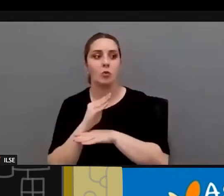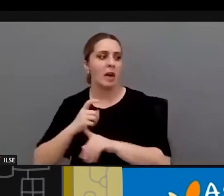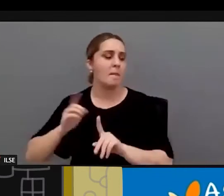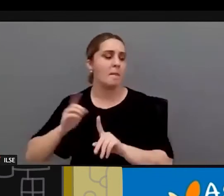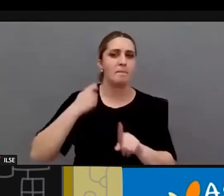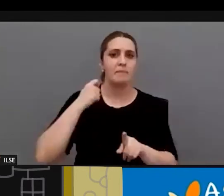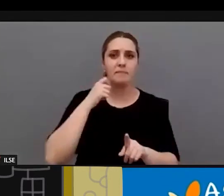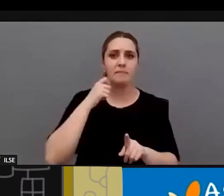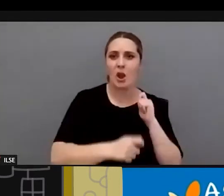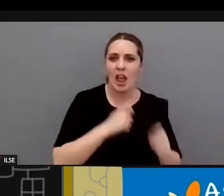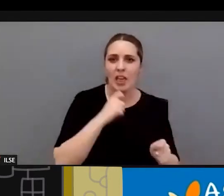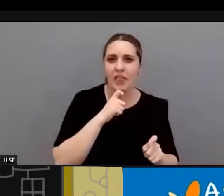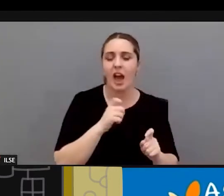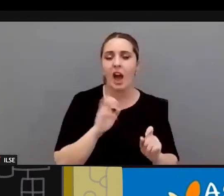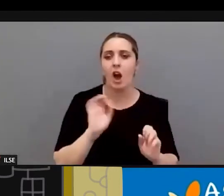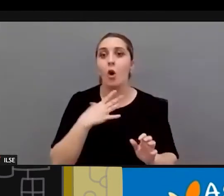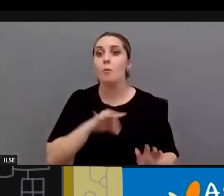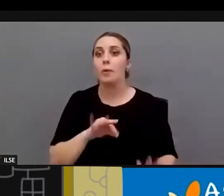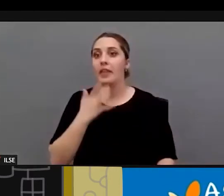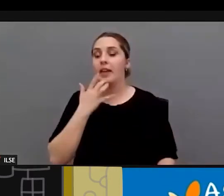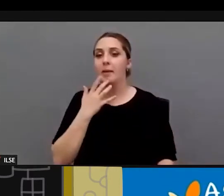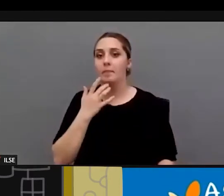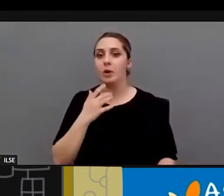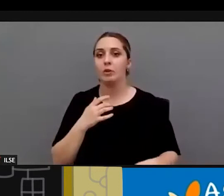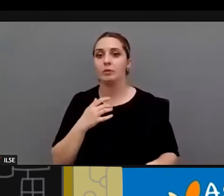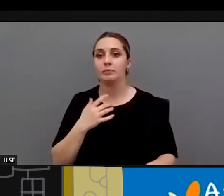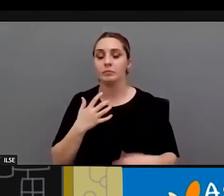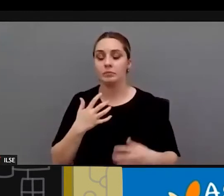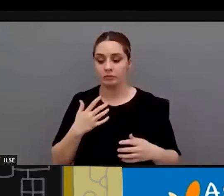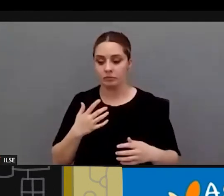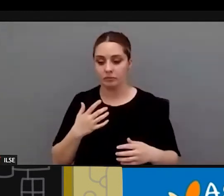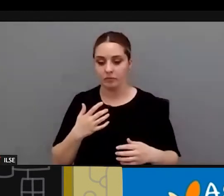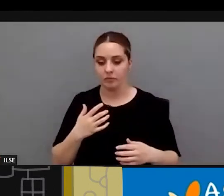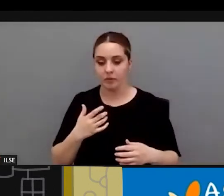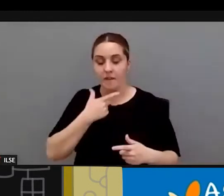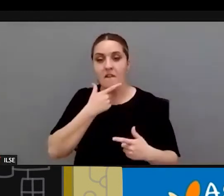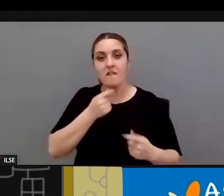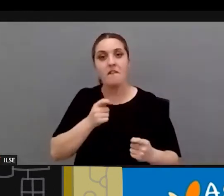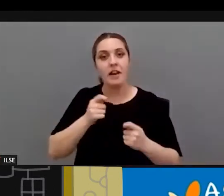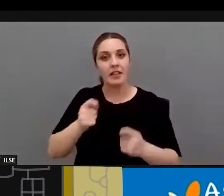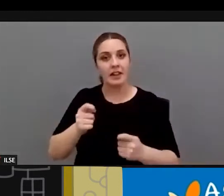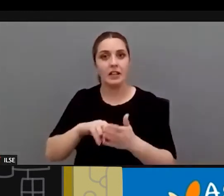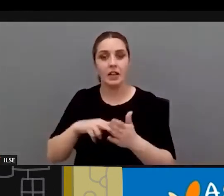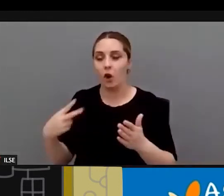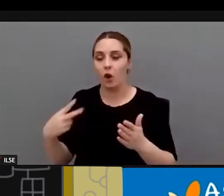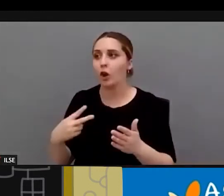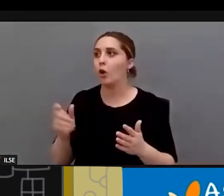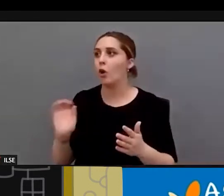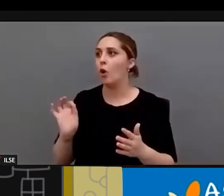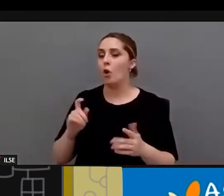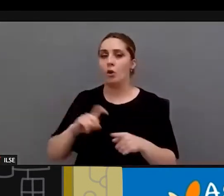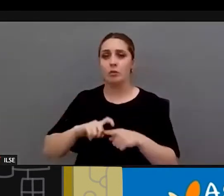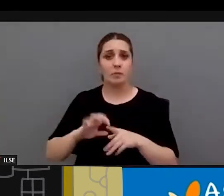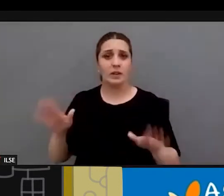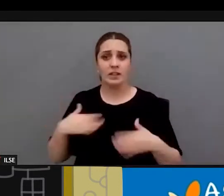ser que te priven de los mecanismos facilitadores sean tecnológicos sean del carácter que